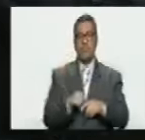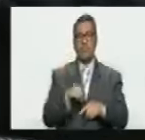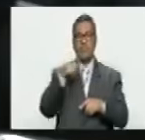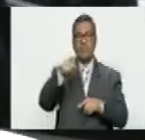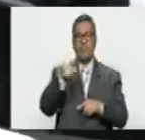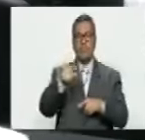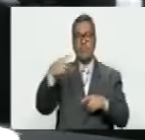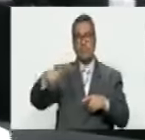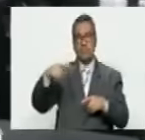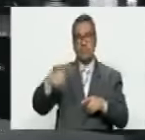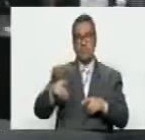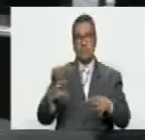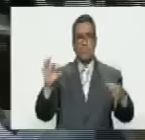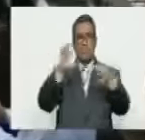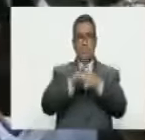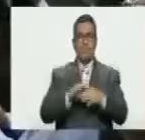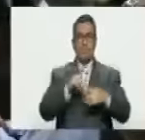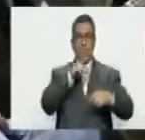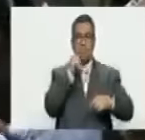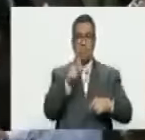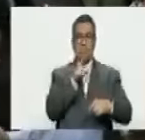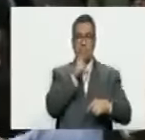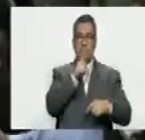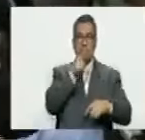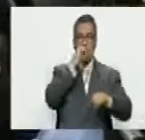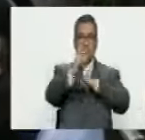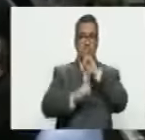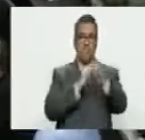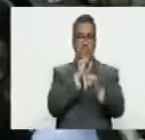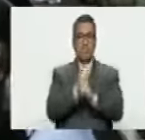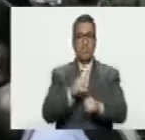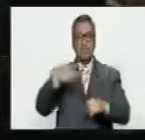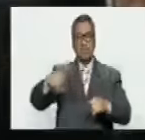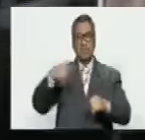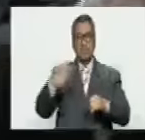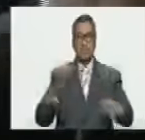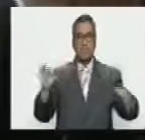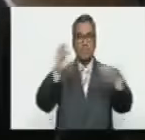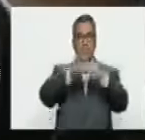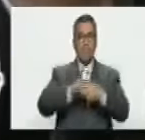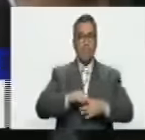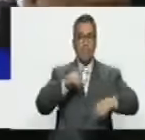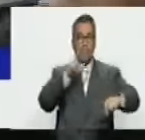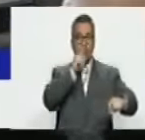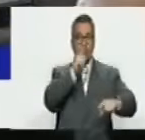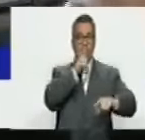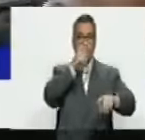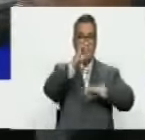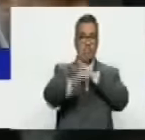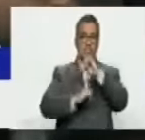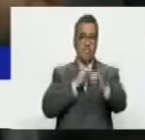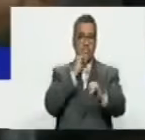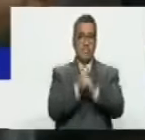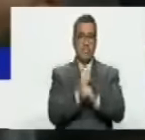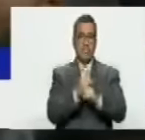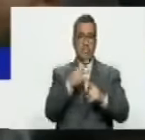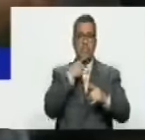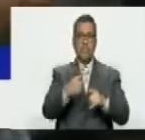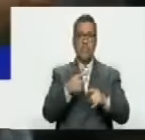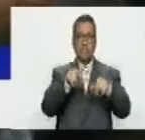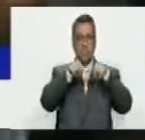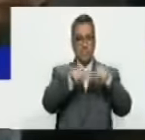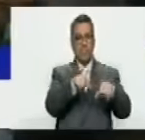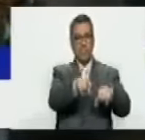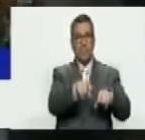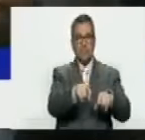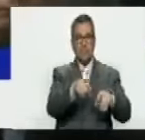a esa derecha aliada al crimen internacional, a esa derecha aliada al fascismo internacional, para dejarla en el lugar